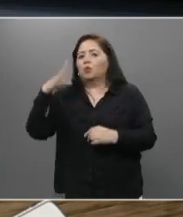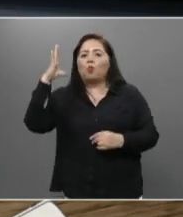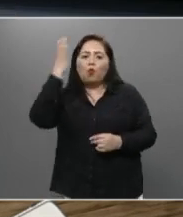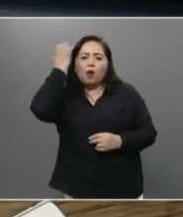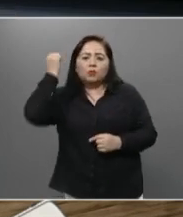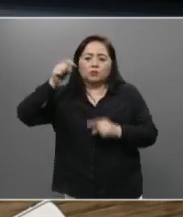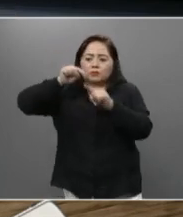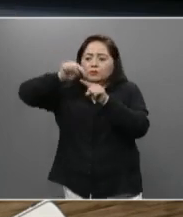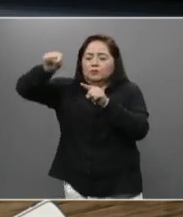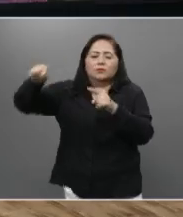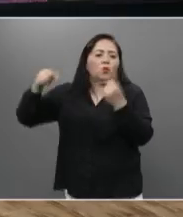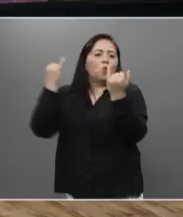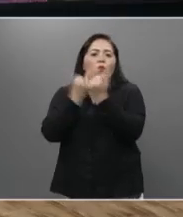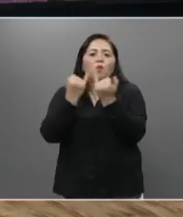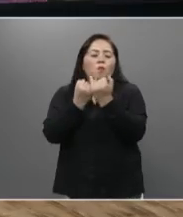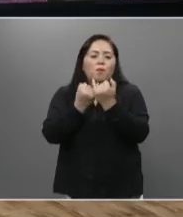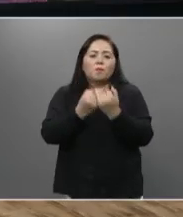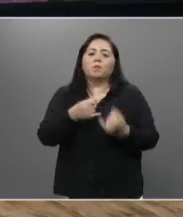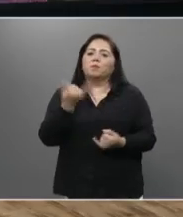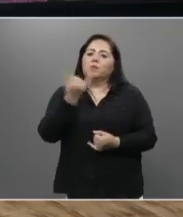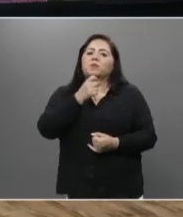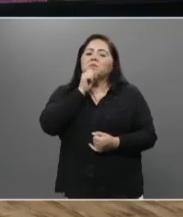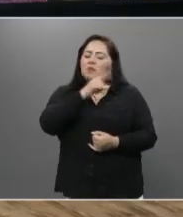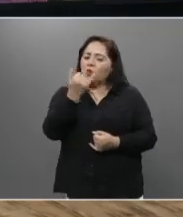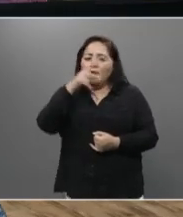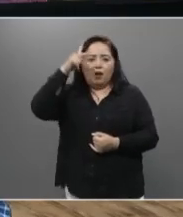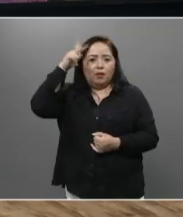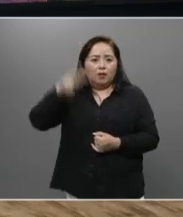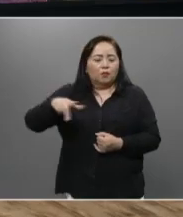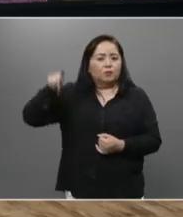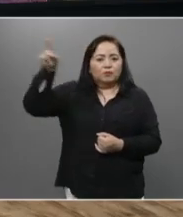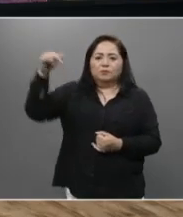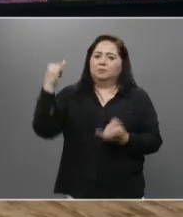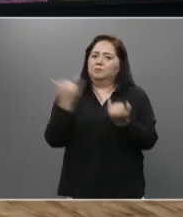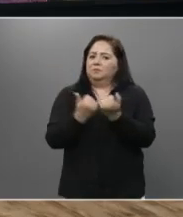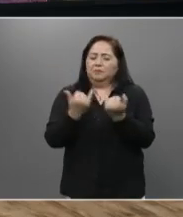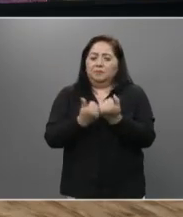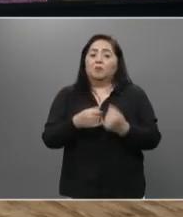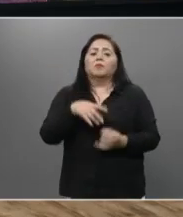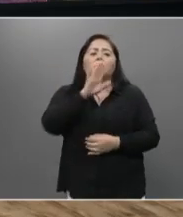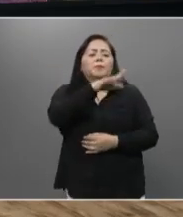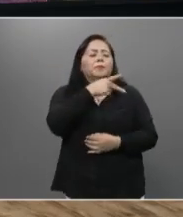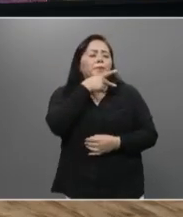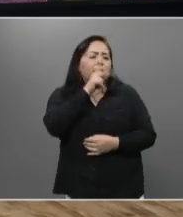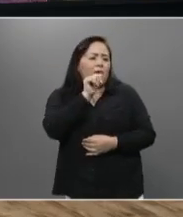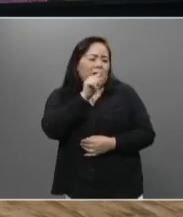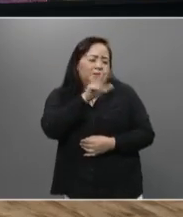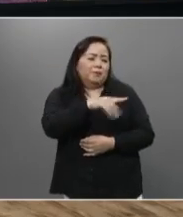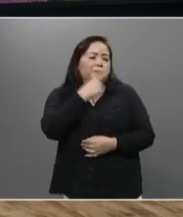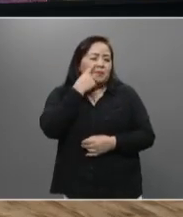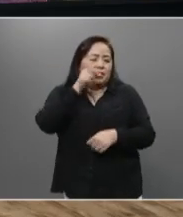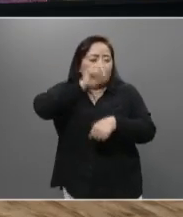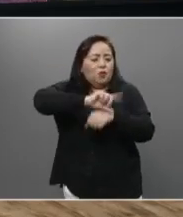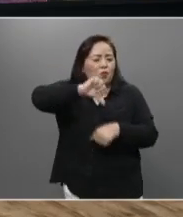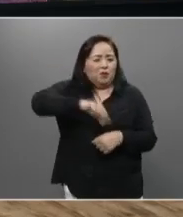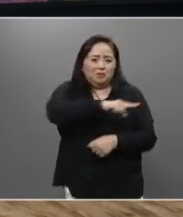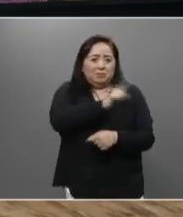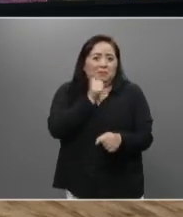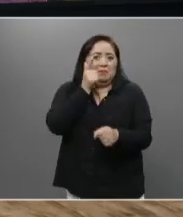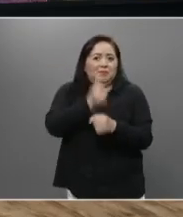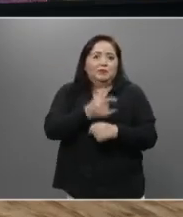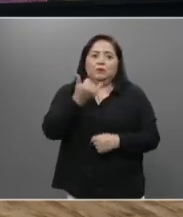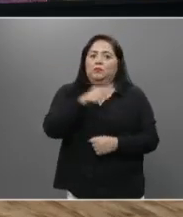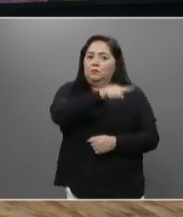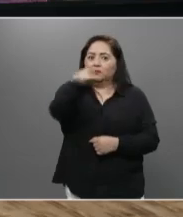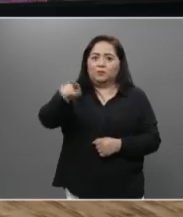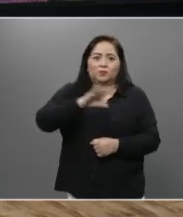Morelos. Seguramente, y también Hidalgo va a hacer lo mismo. Hidalgo. Bueno, Álvaro, el día de hoy, nomás para que te des cuenta, y